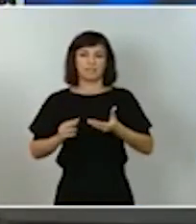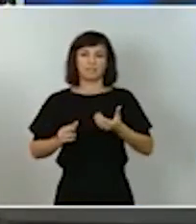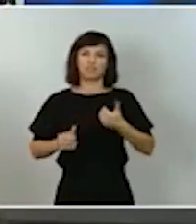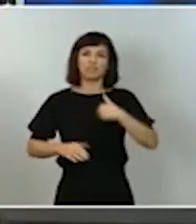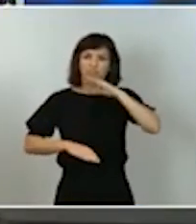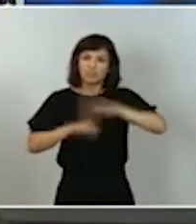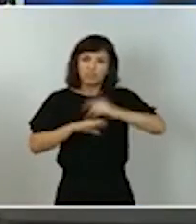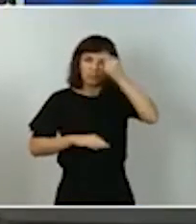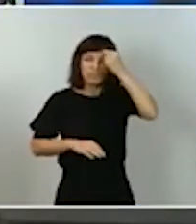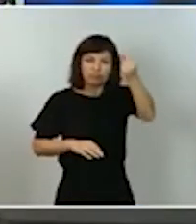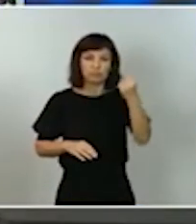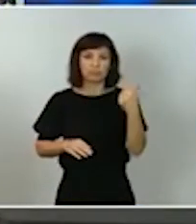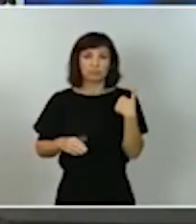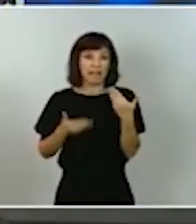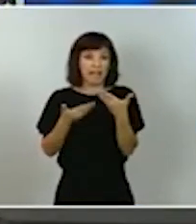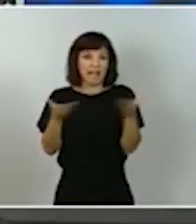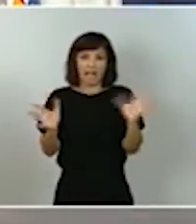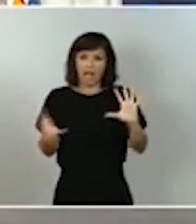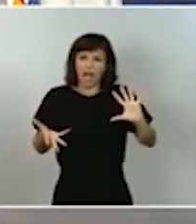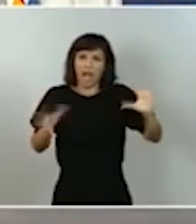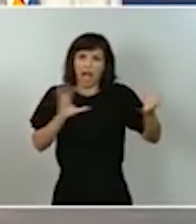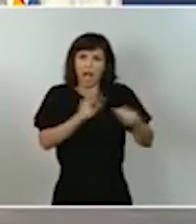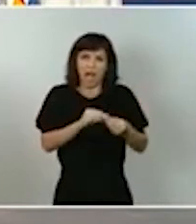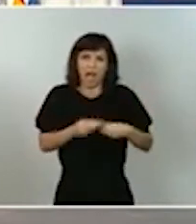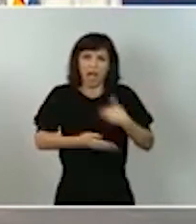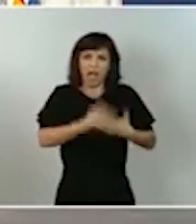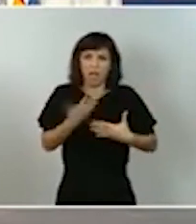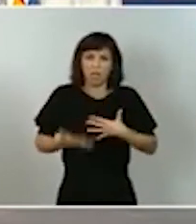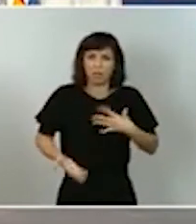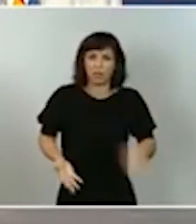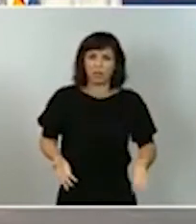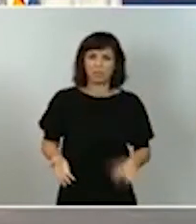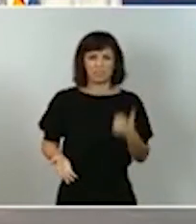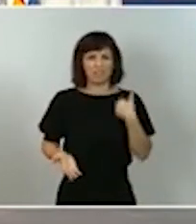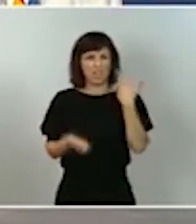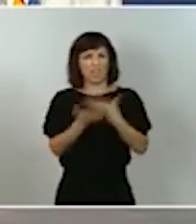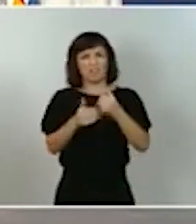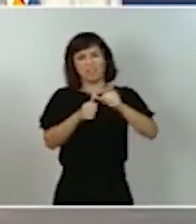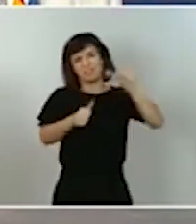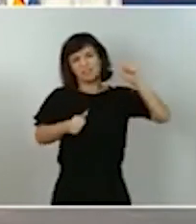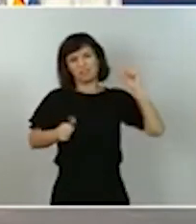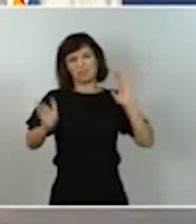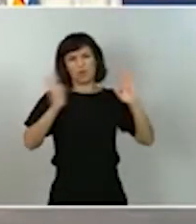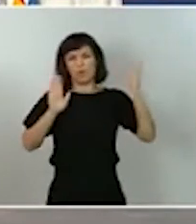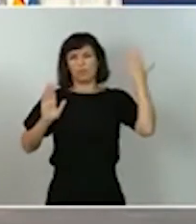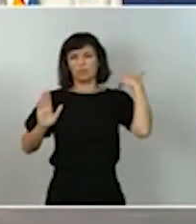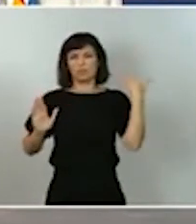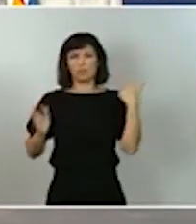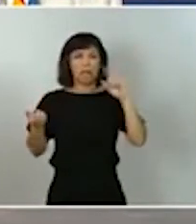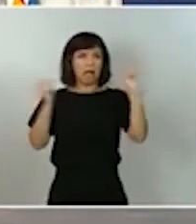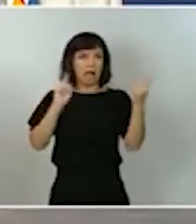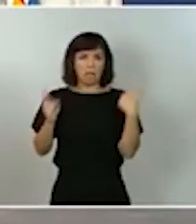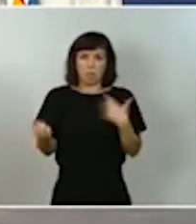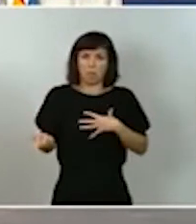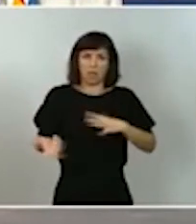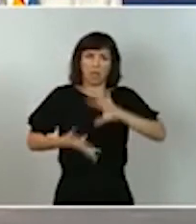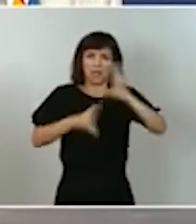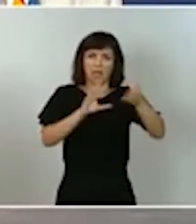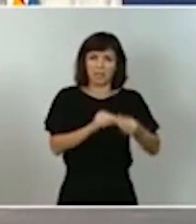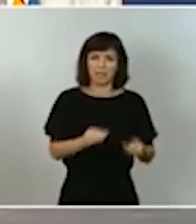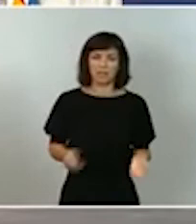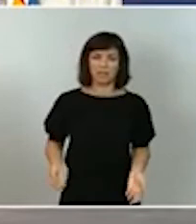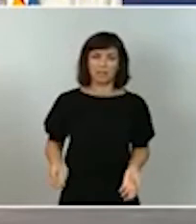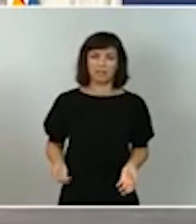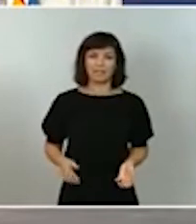somos una sociedad abierta a los cambios como ya hemos demostrado en muchos otros momentos de nuestro pasado y estos son precisamente